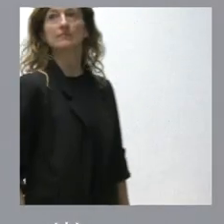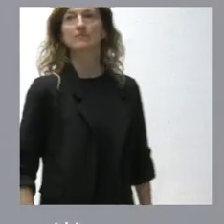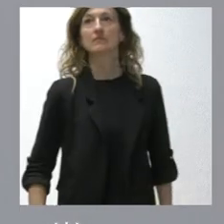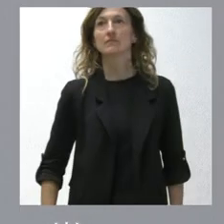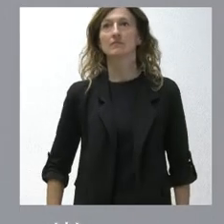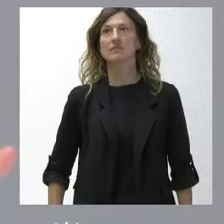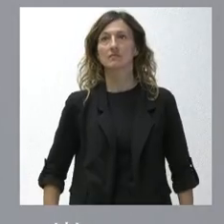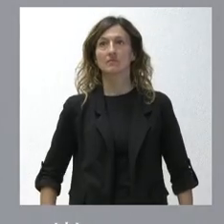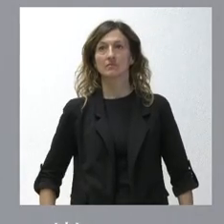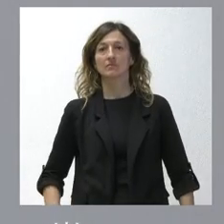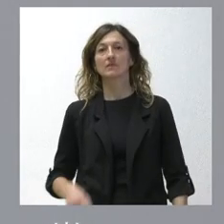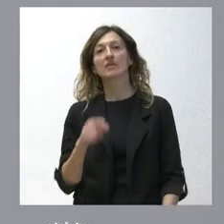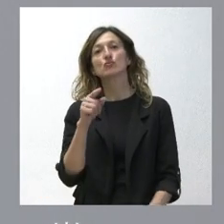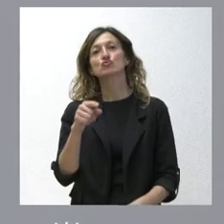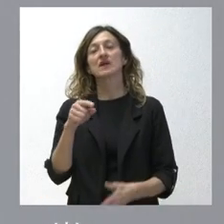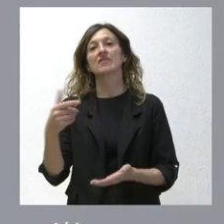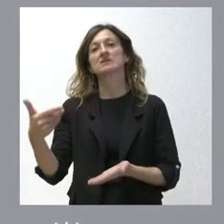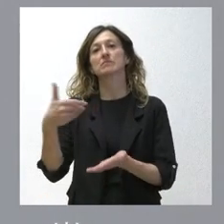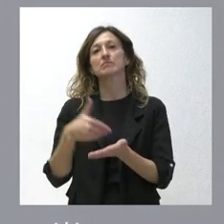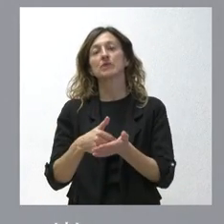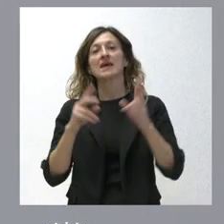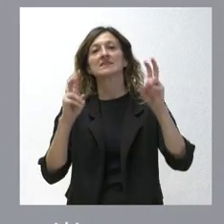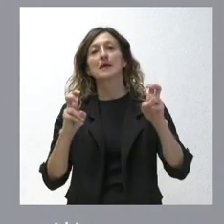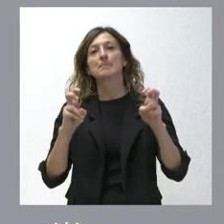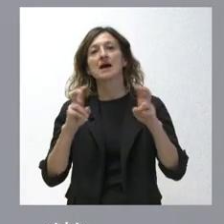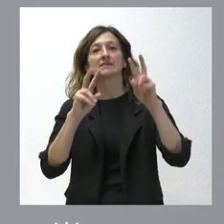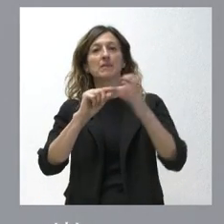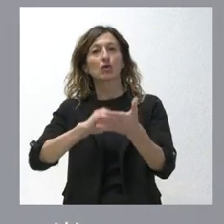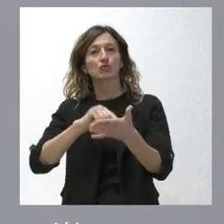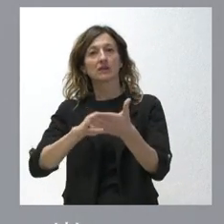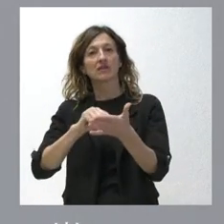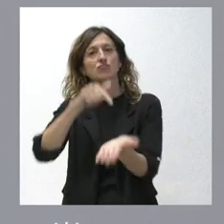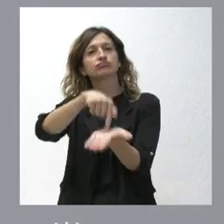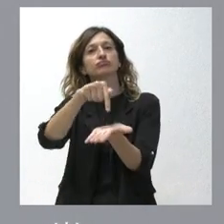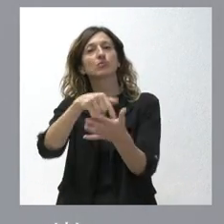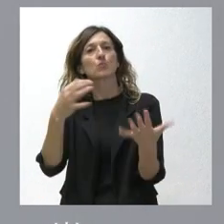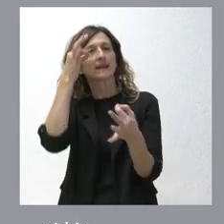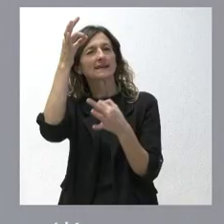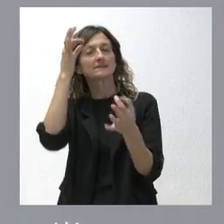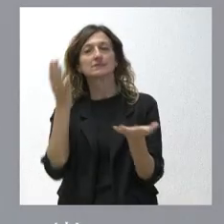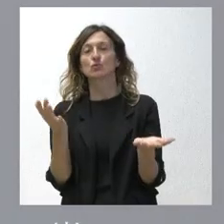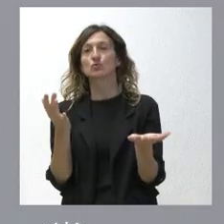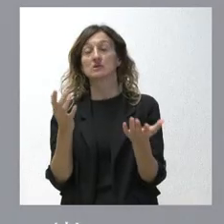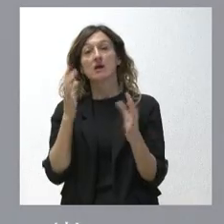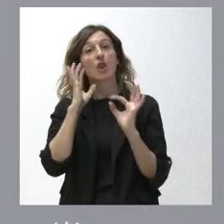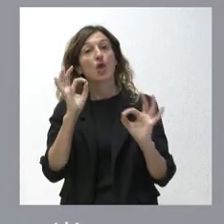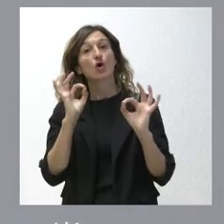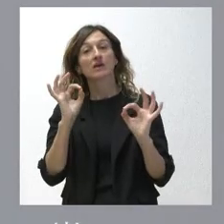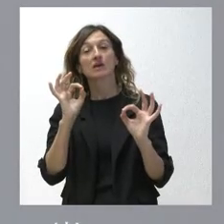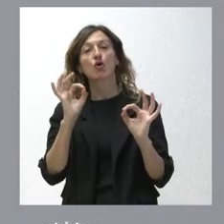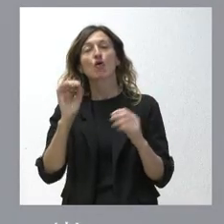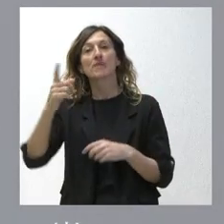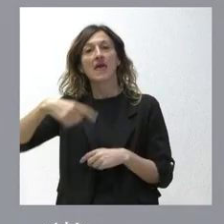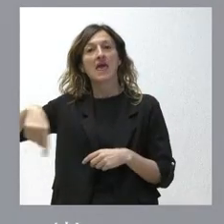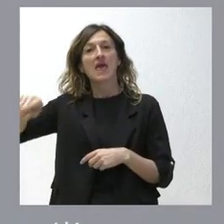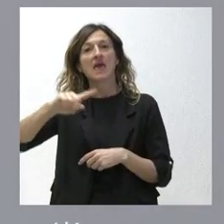alguna exigencia para esas empresas en materia de contratación. Pues, lógicamente, ellos tienen dentro del margen